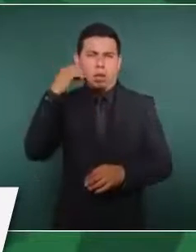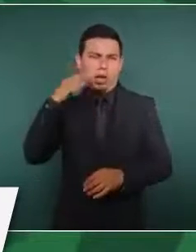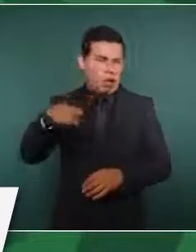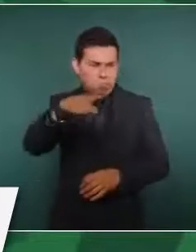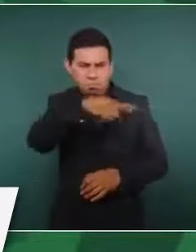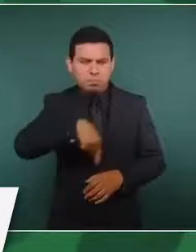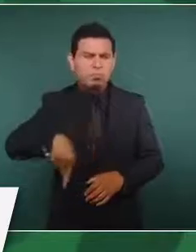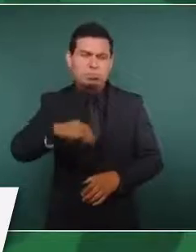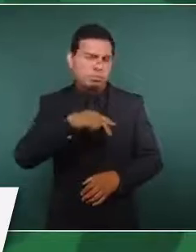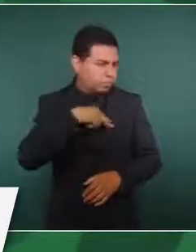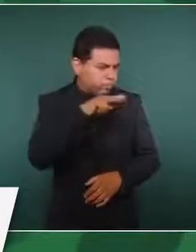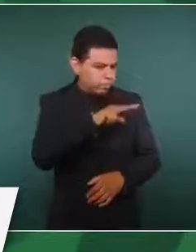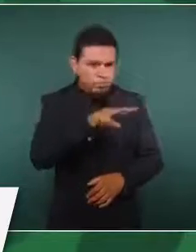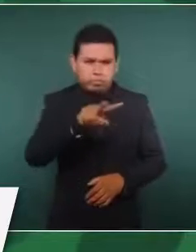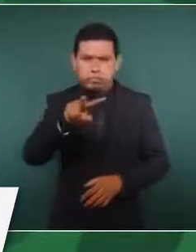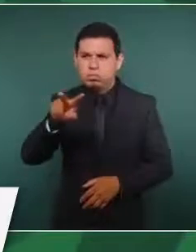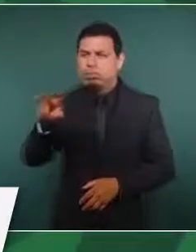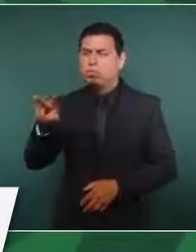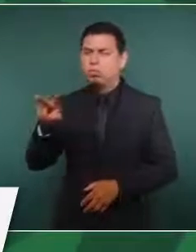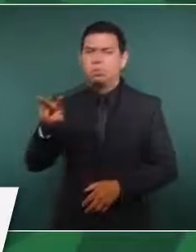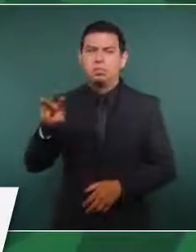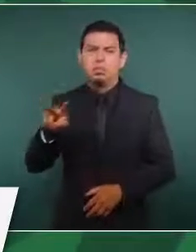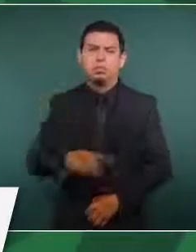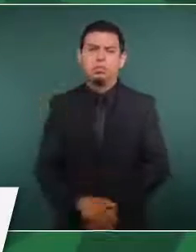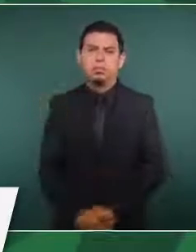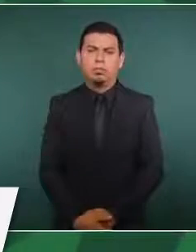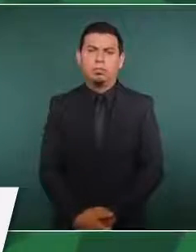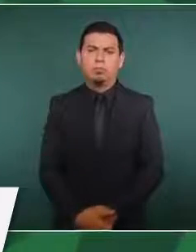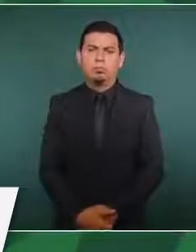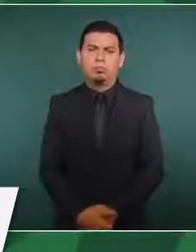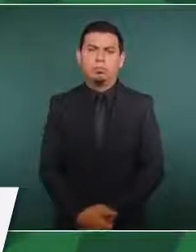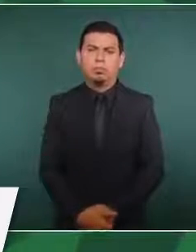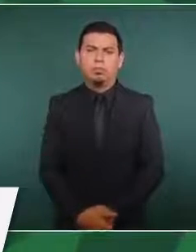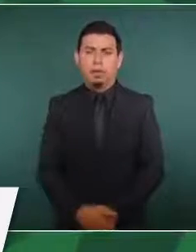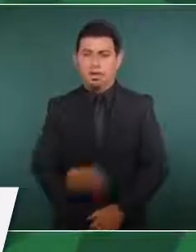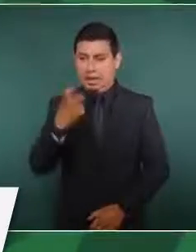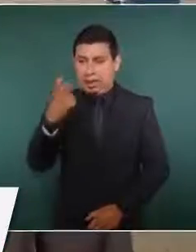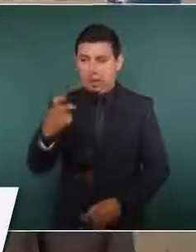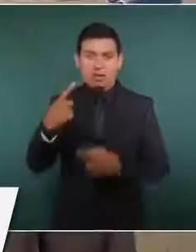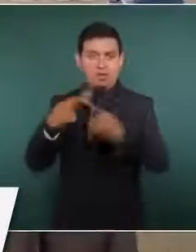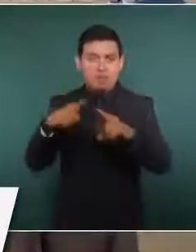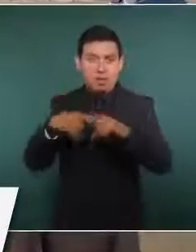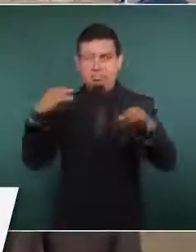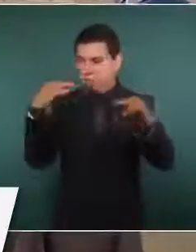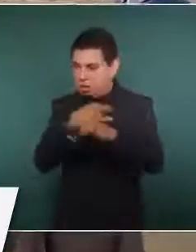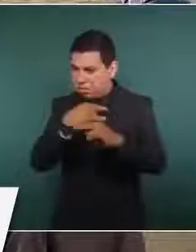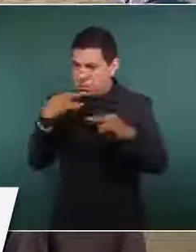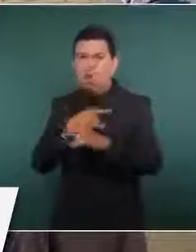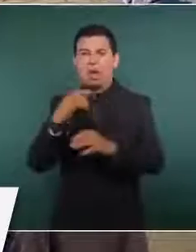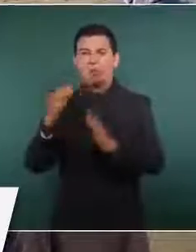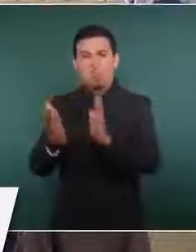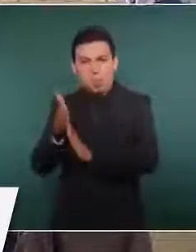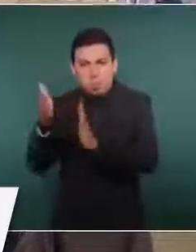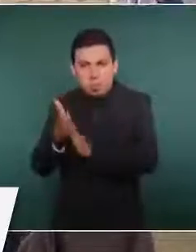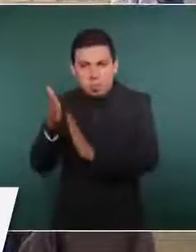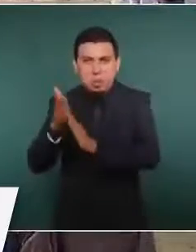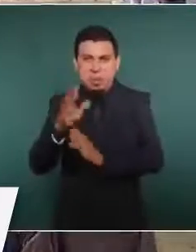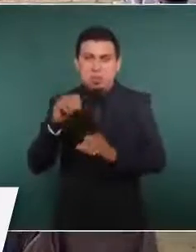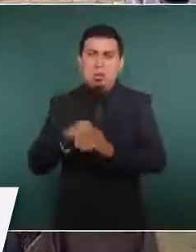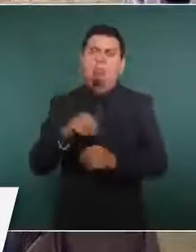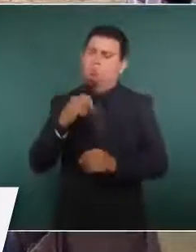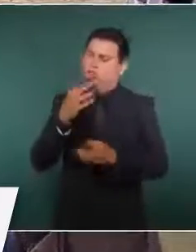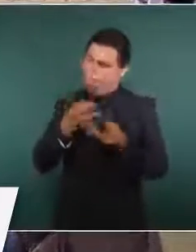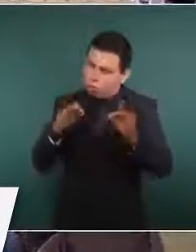y estas obras que el